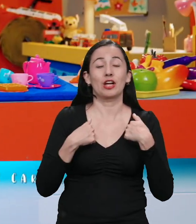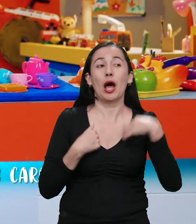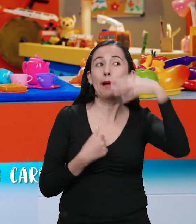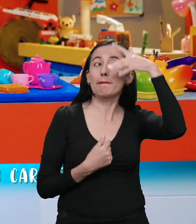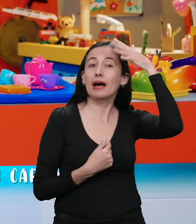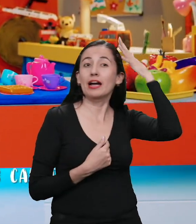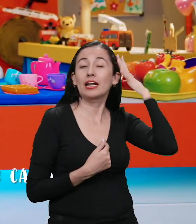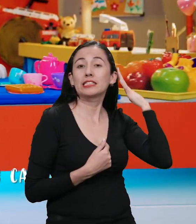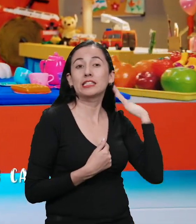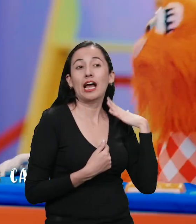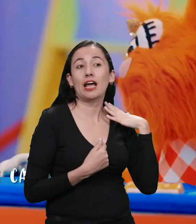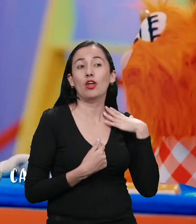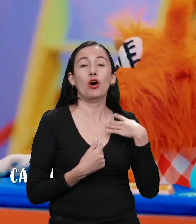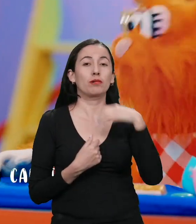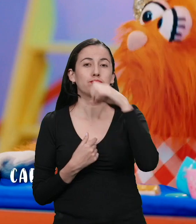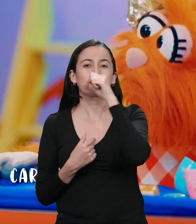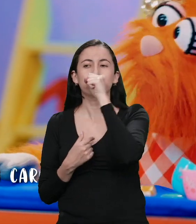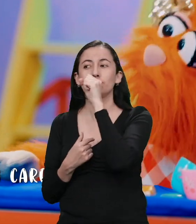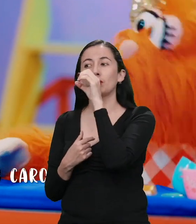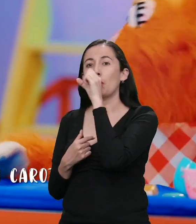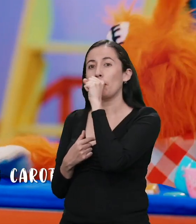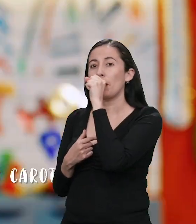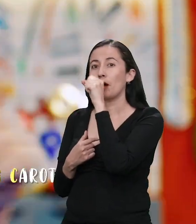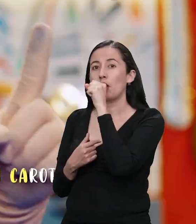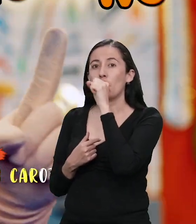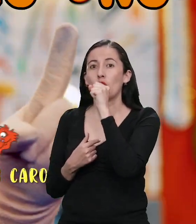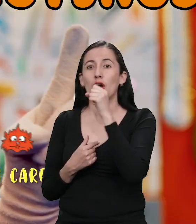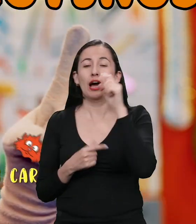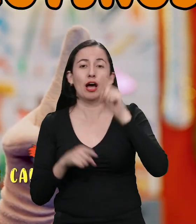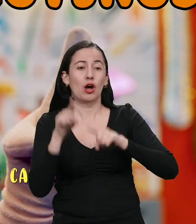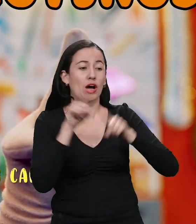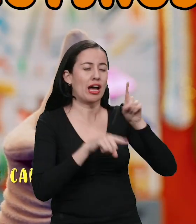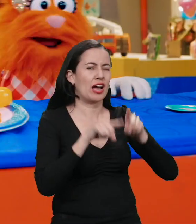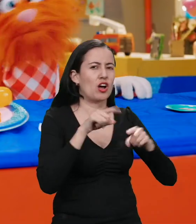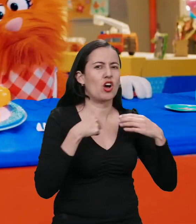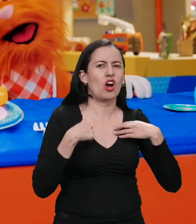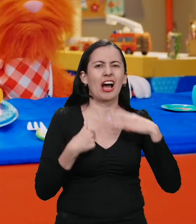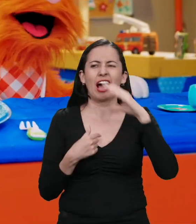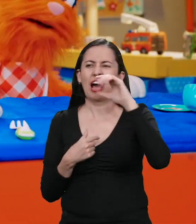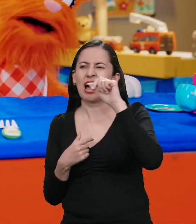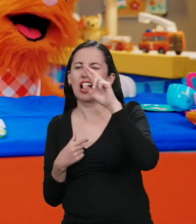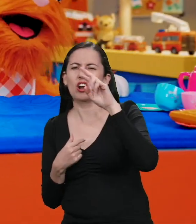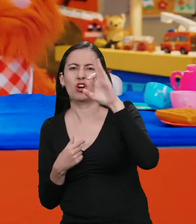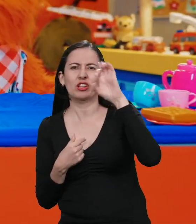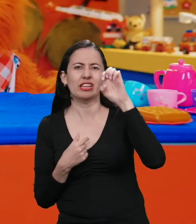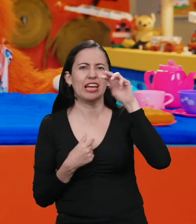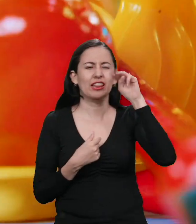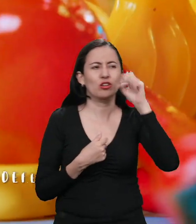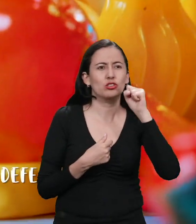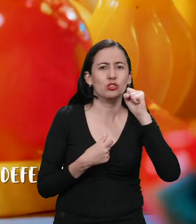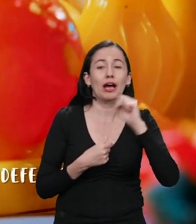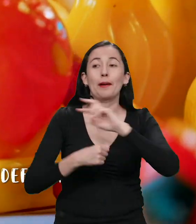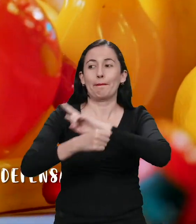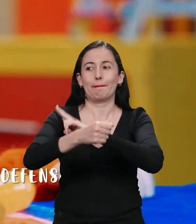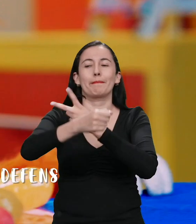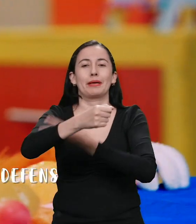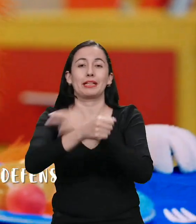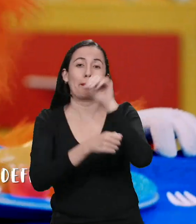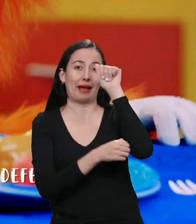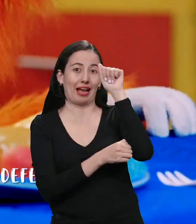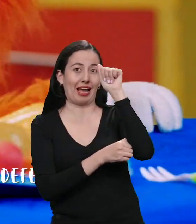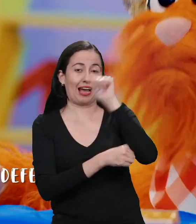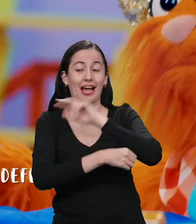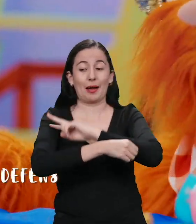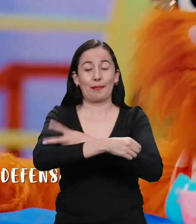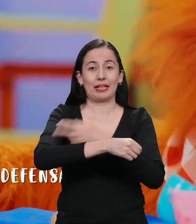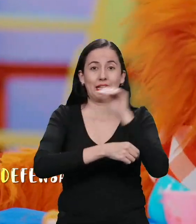En el amarillo y el anaranjado, los carotenos. ¿Carotenos? Vitamina A, la vista,